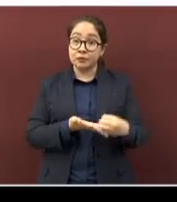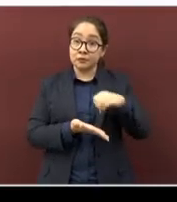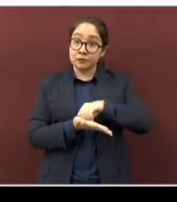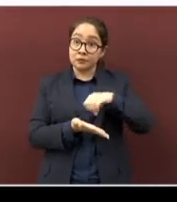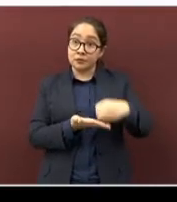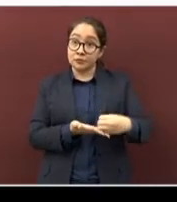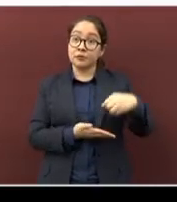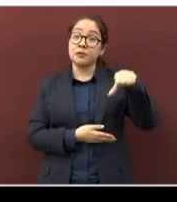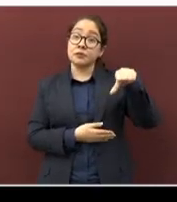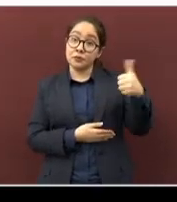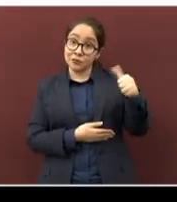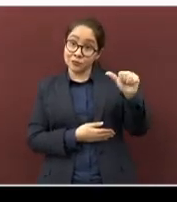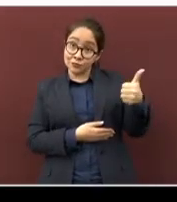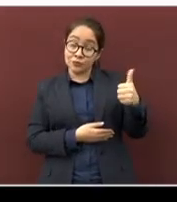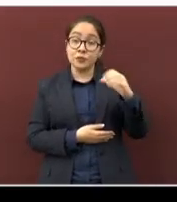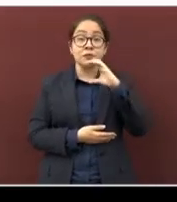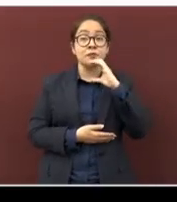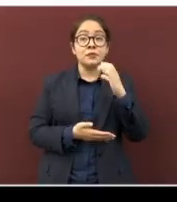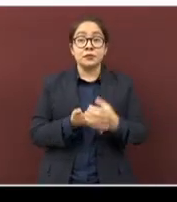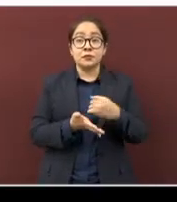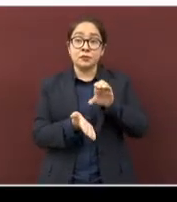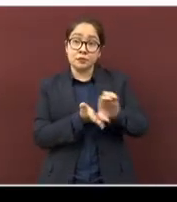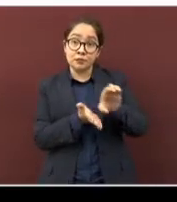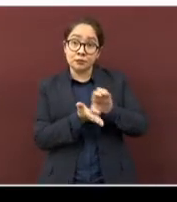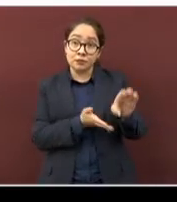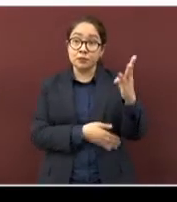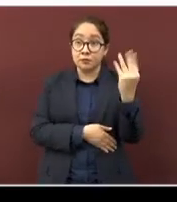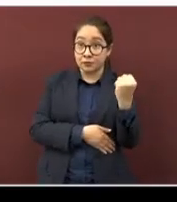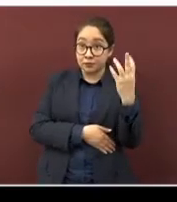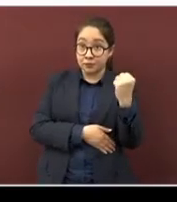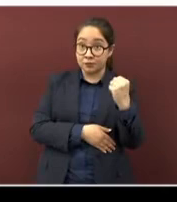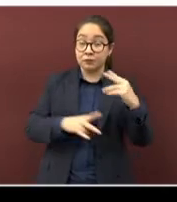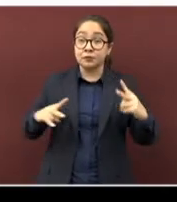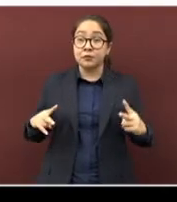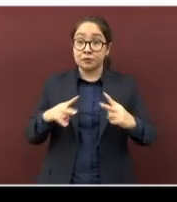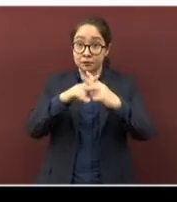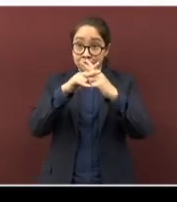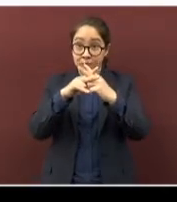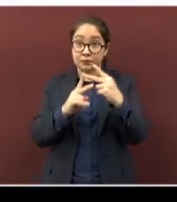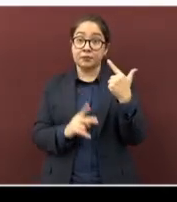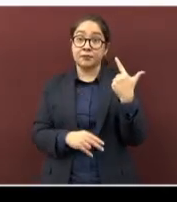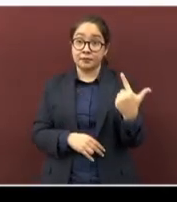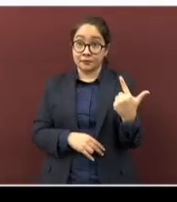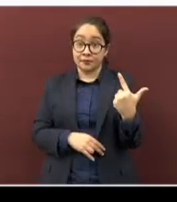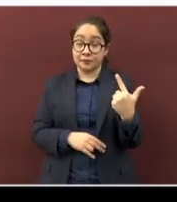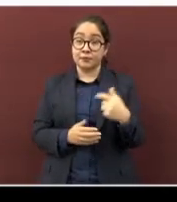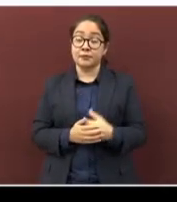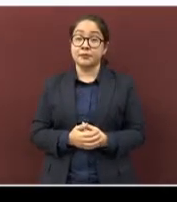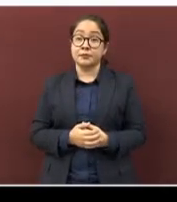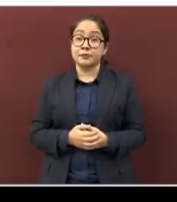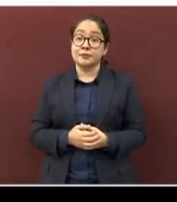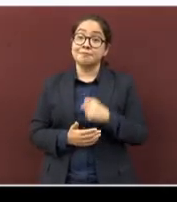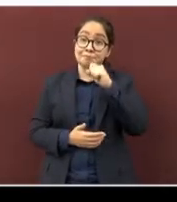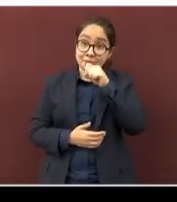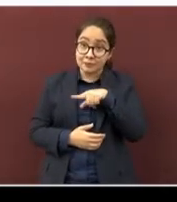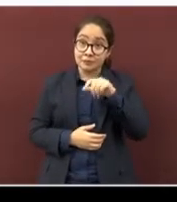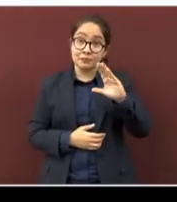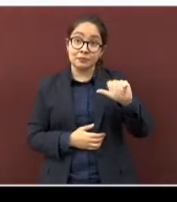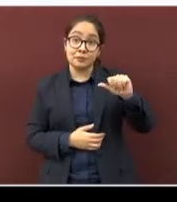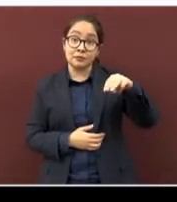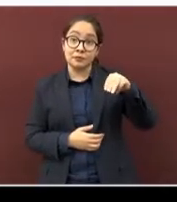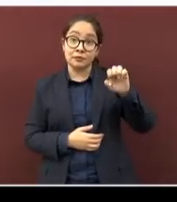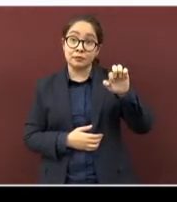11, Coatepec, 9 y ahora Poza Rica, 7. Así también, Camarino,